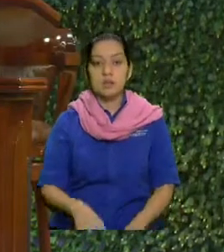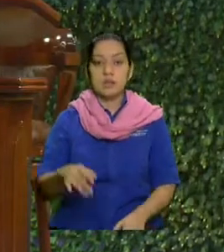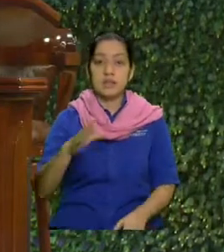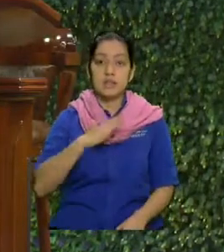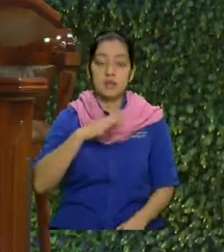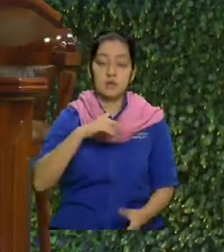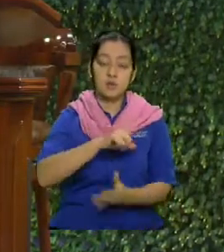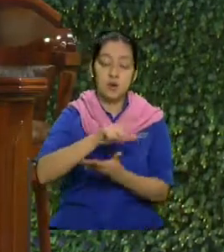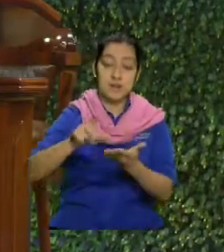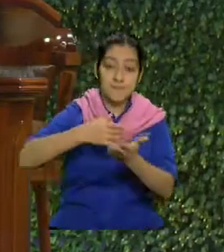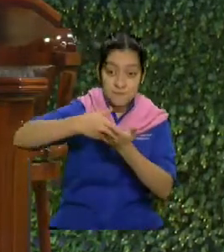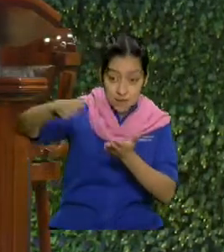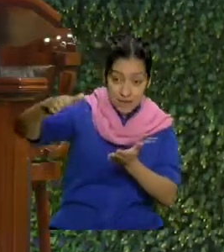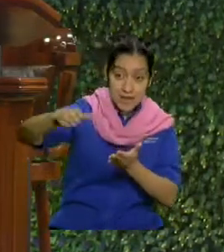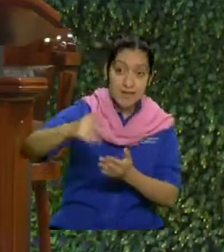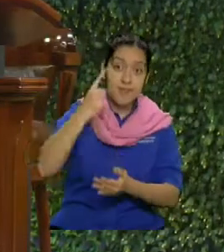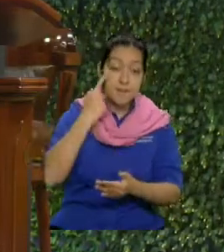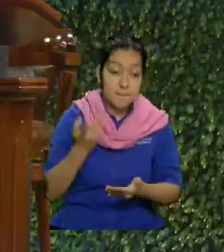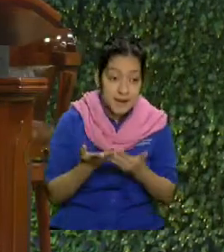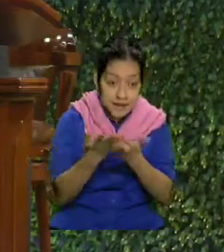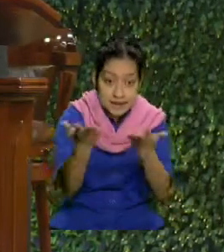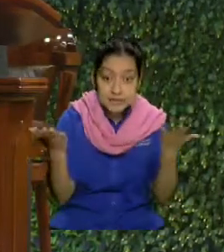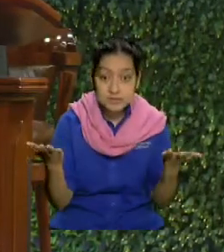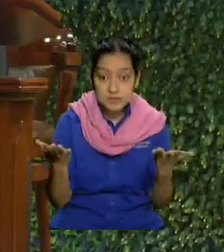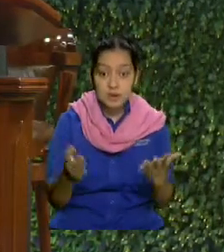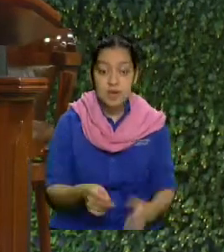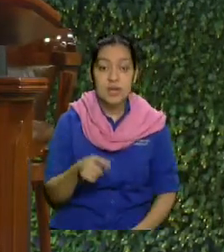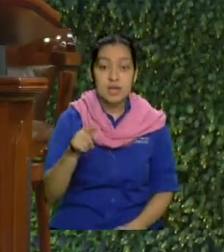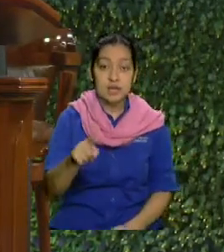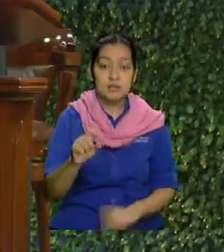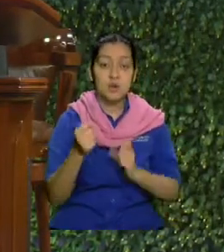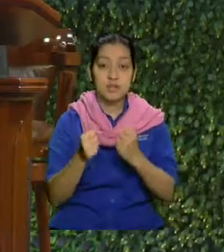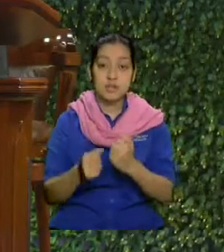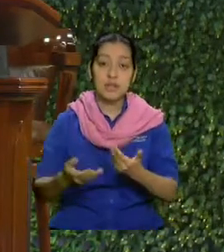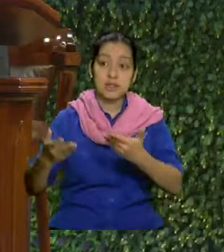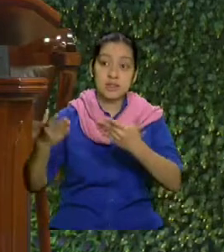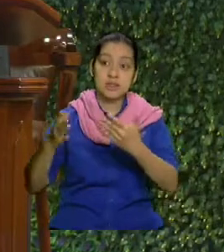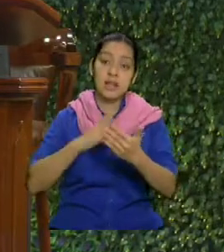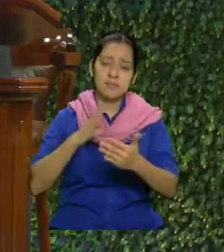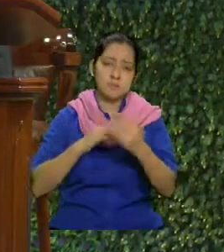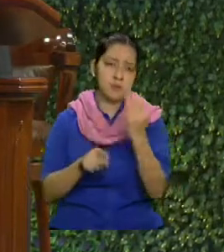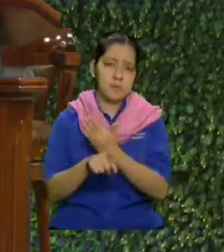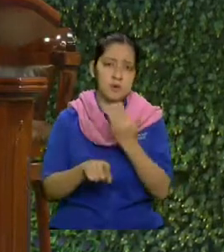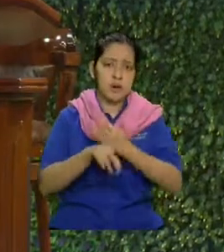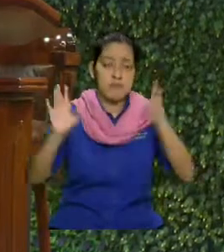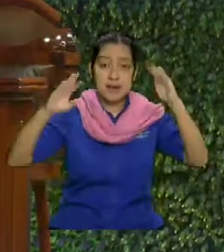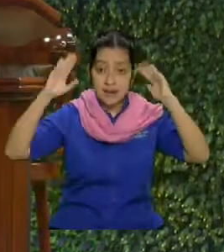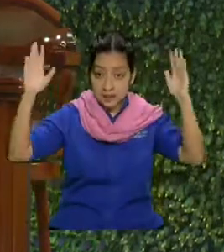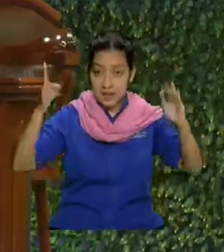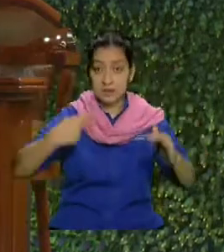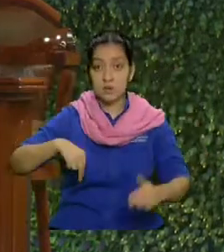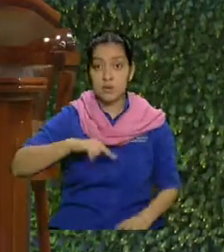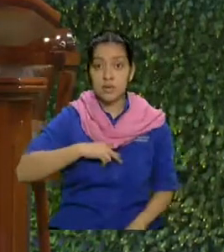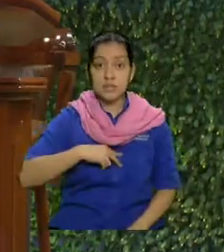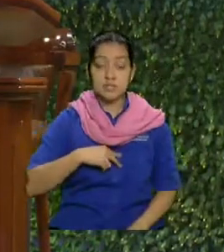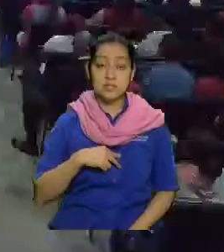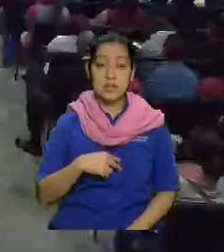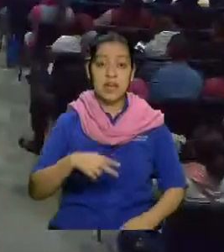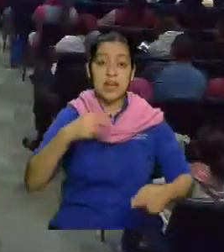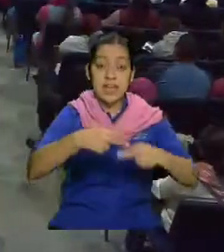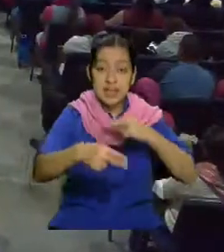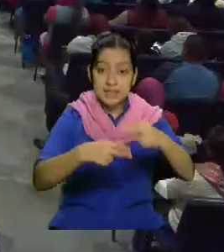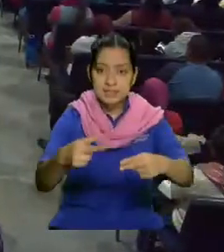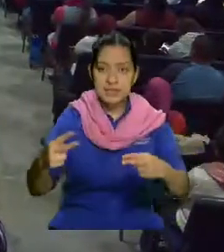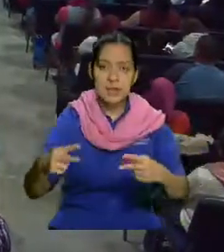a provocar que nuestras simientes se peleen entre sí. Es mejor tener un hogar dentro del huerto